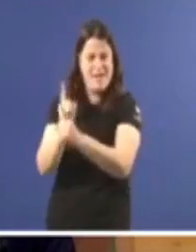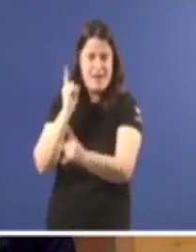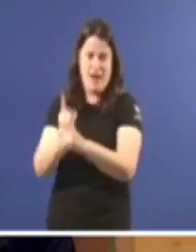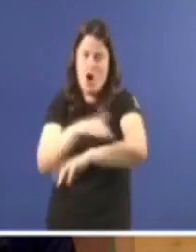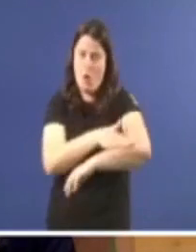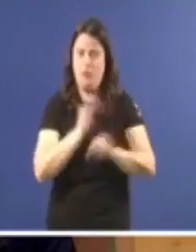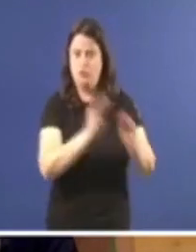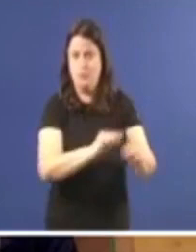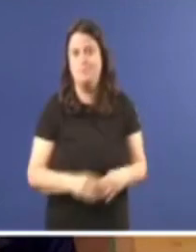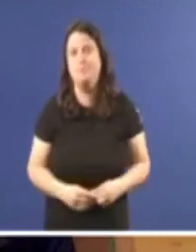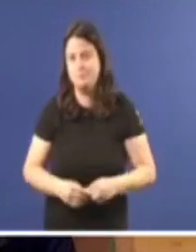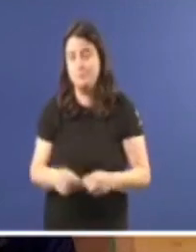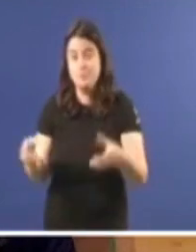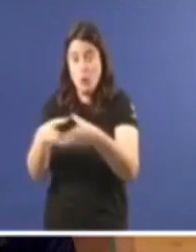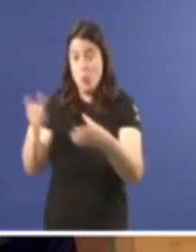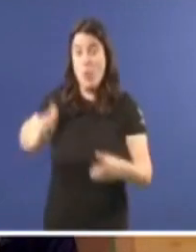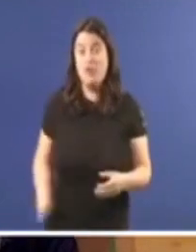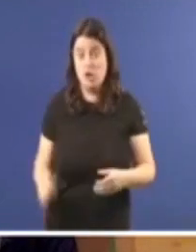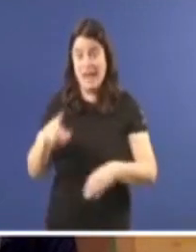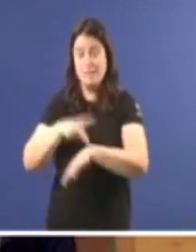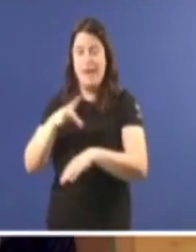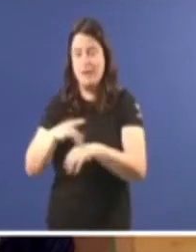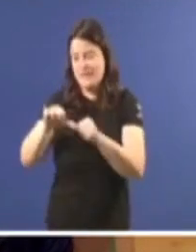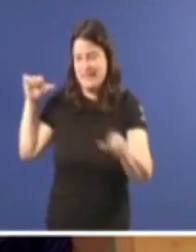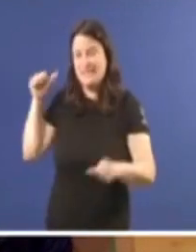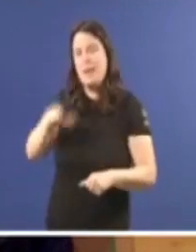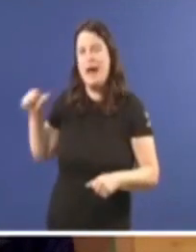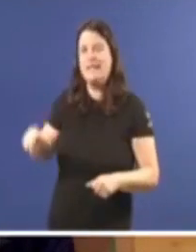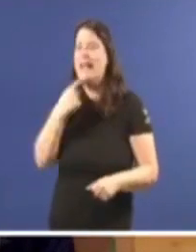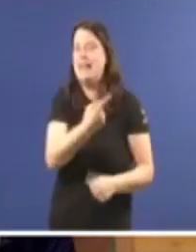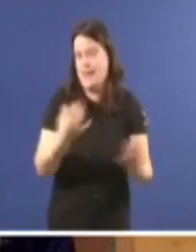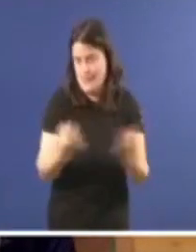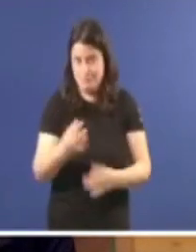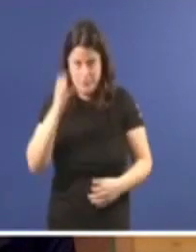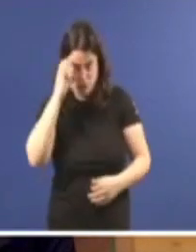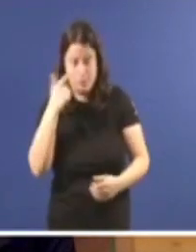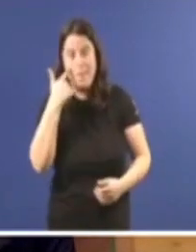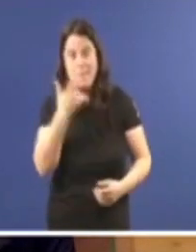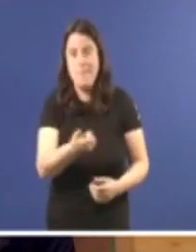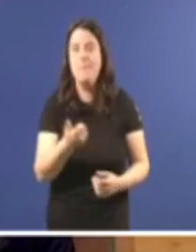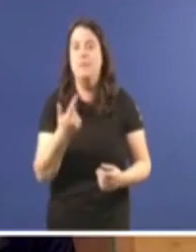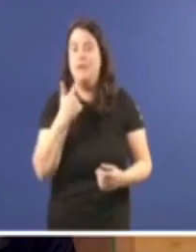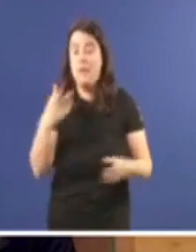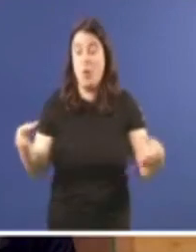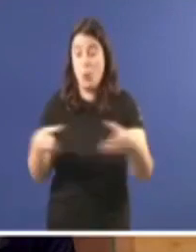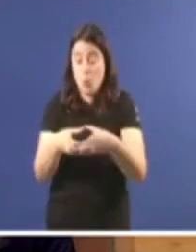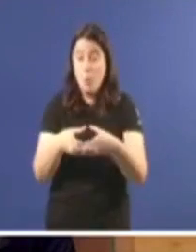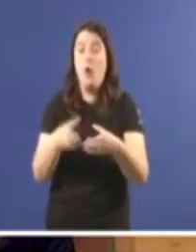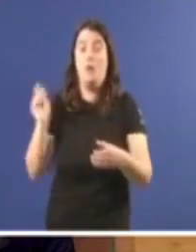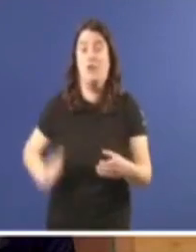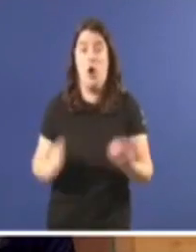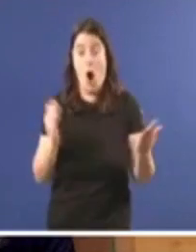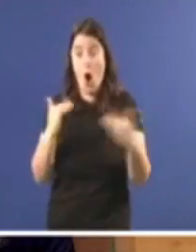escoite o que levan ditos profesionais nestas últimas semanas. É inadmisible que a falta de profesionais se xa